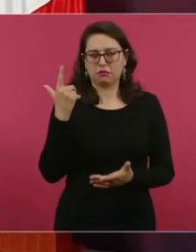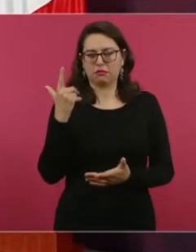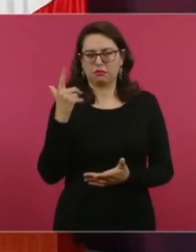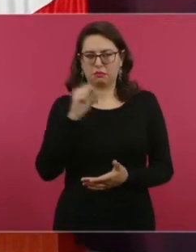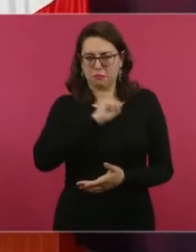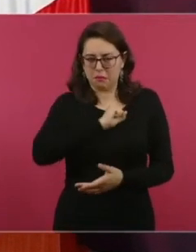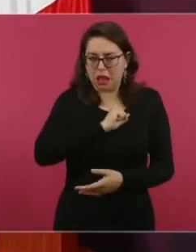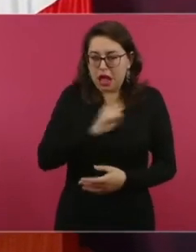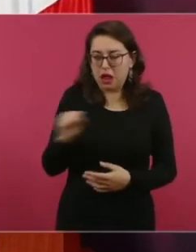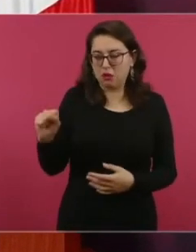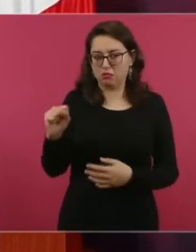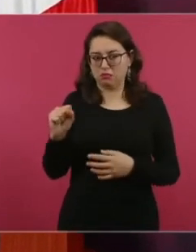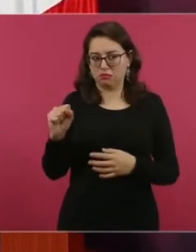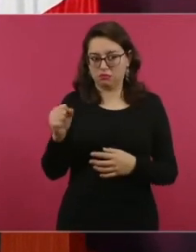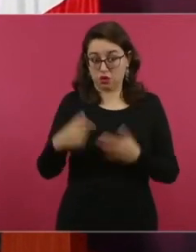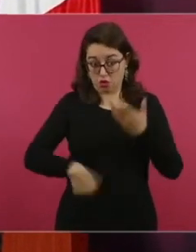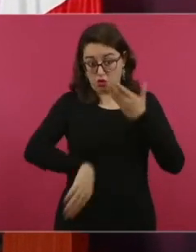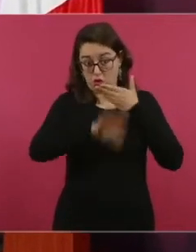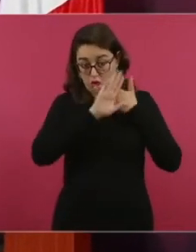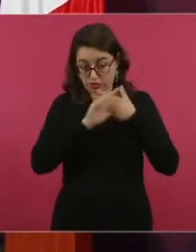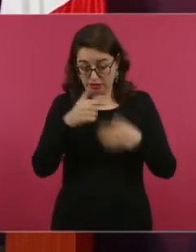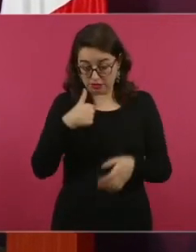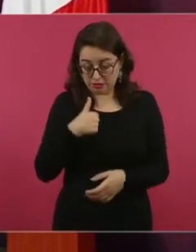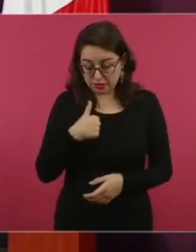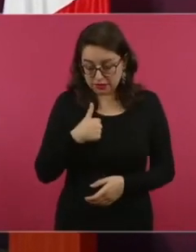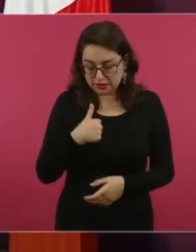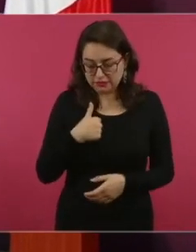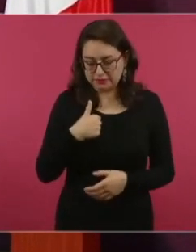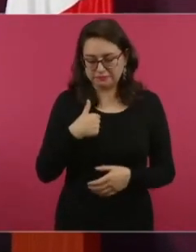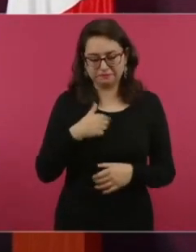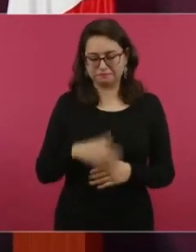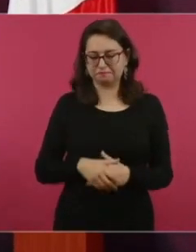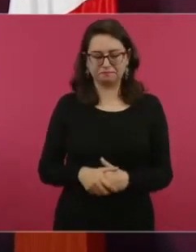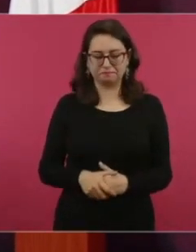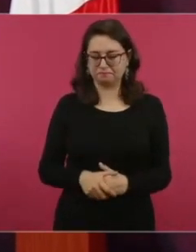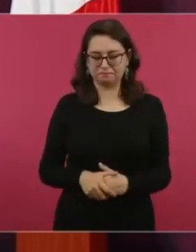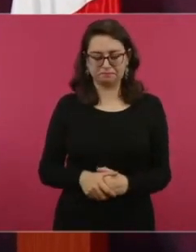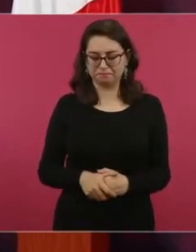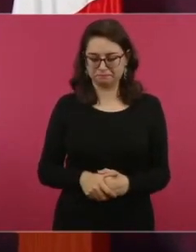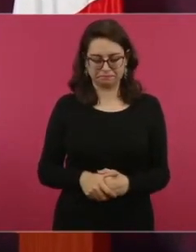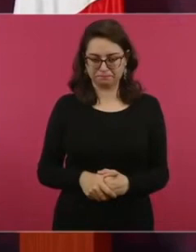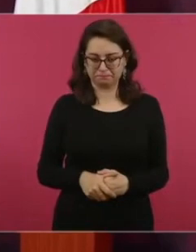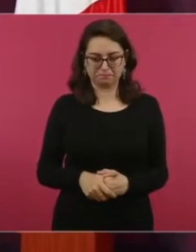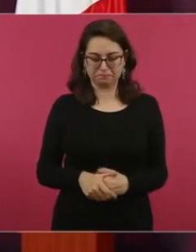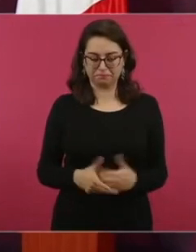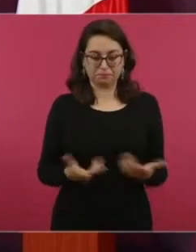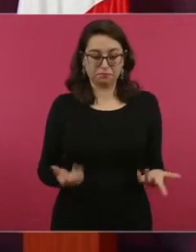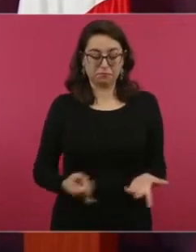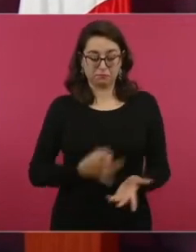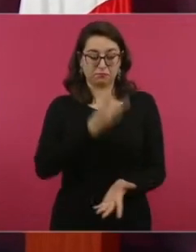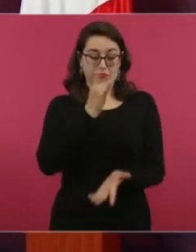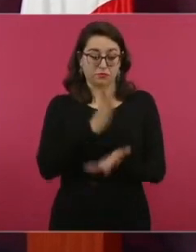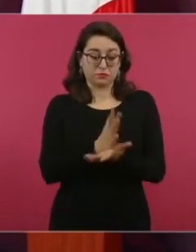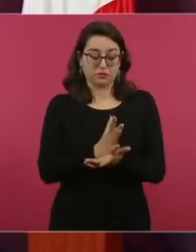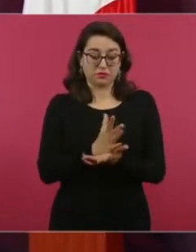perversidad, es una molestia